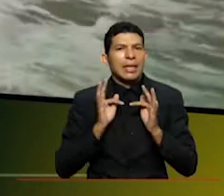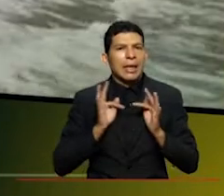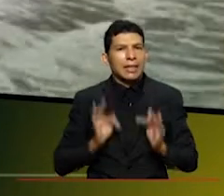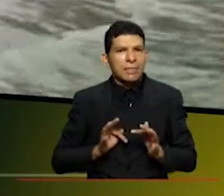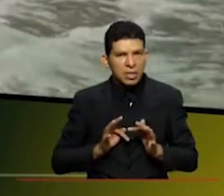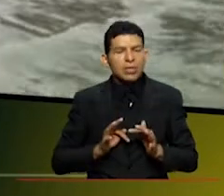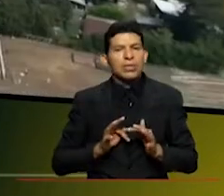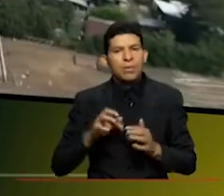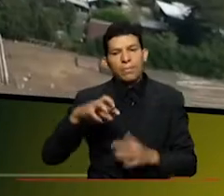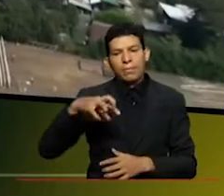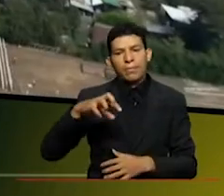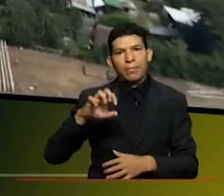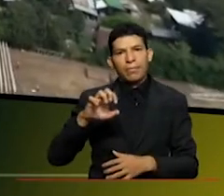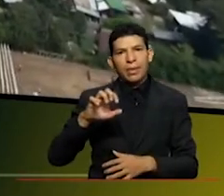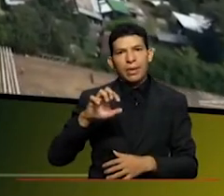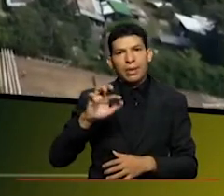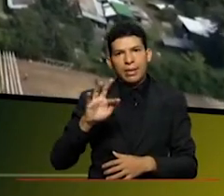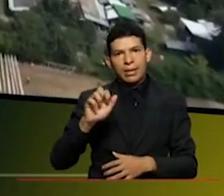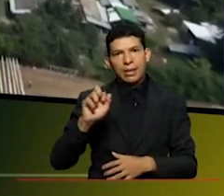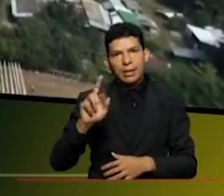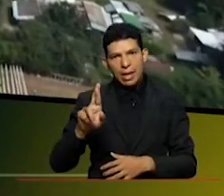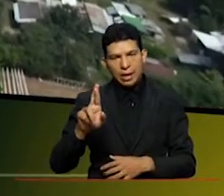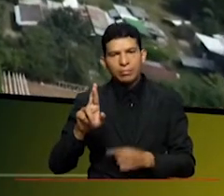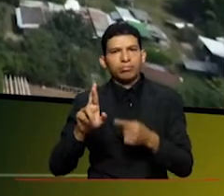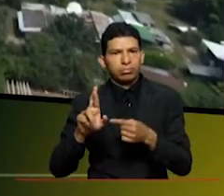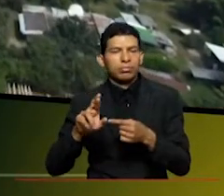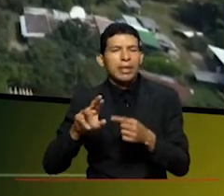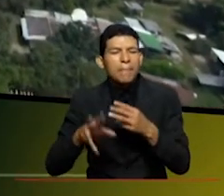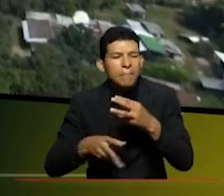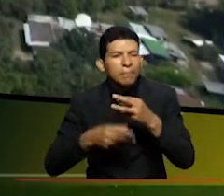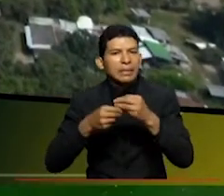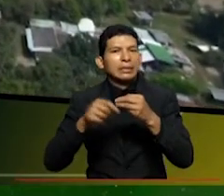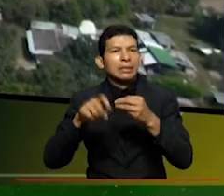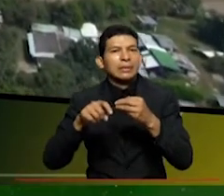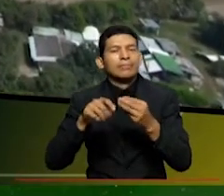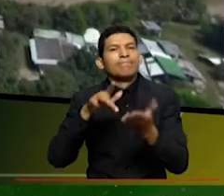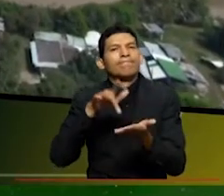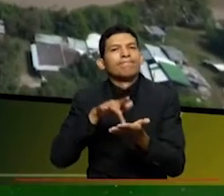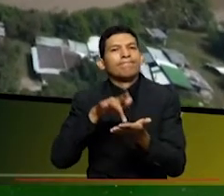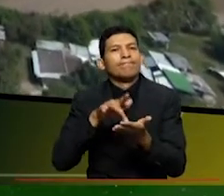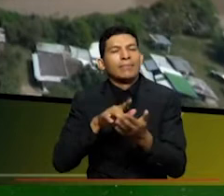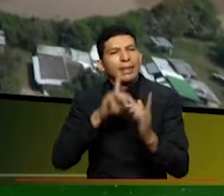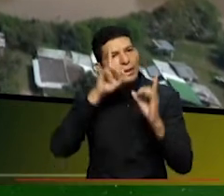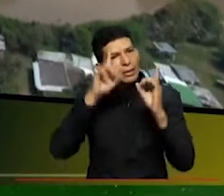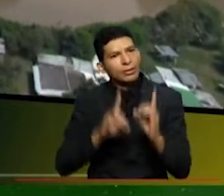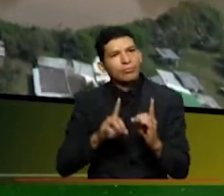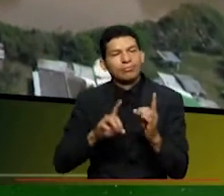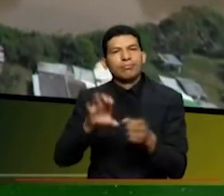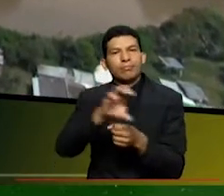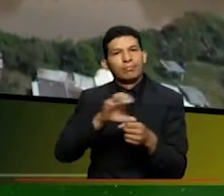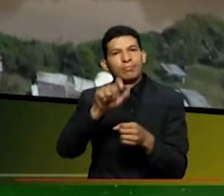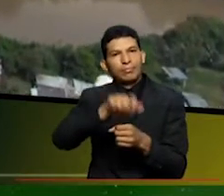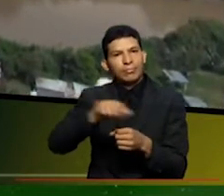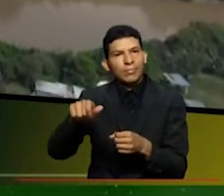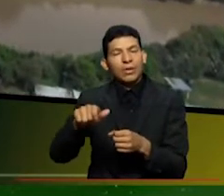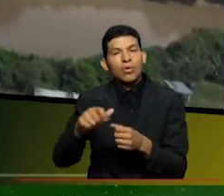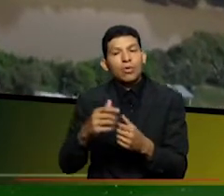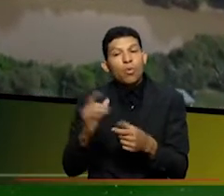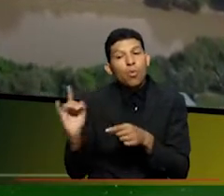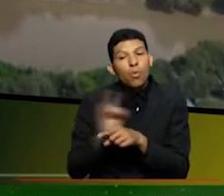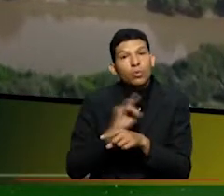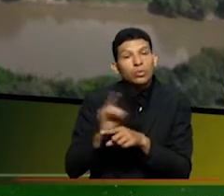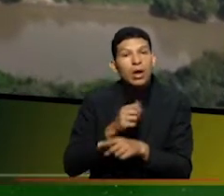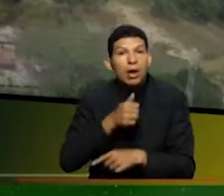hacer el tratamiento completo pero además de eso necesitamos la participación decidida de los ciudadanos frente a el uso del